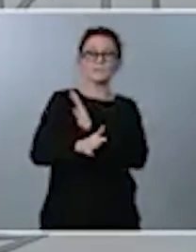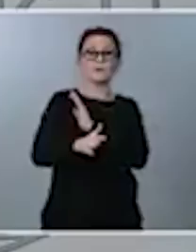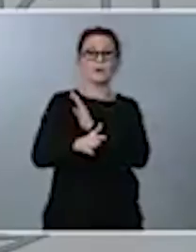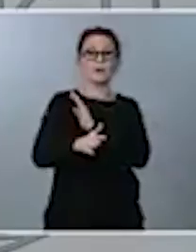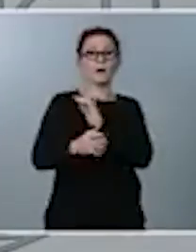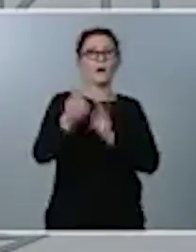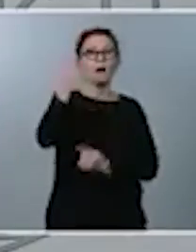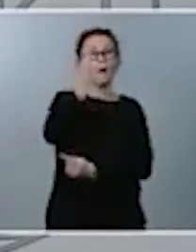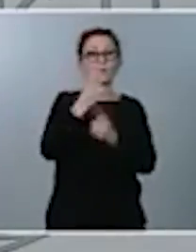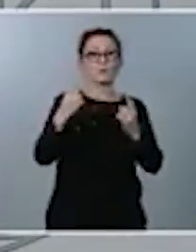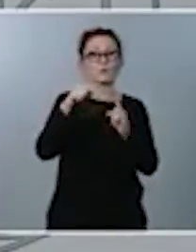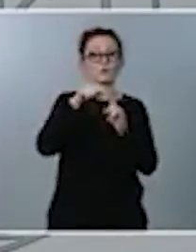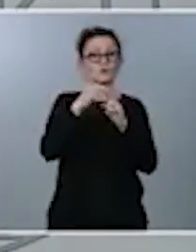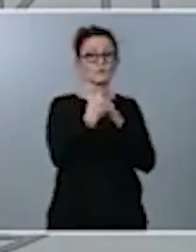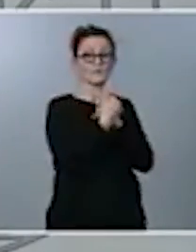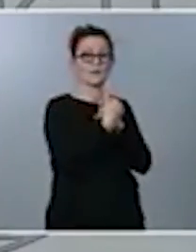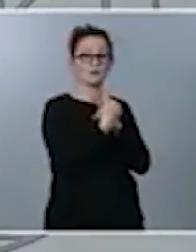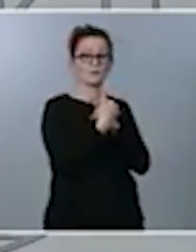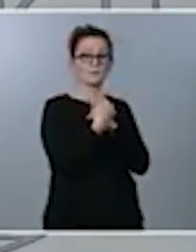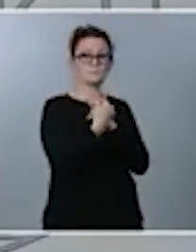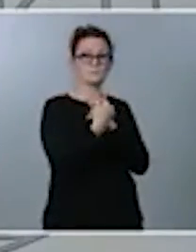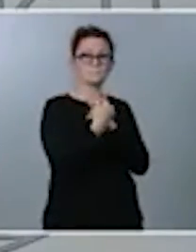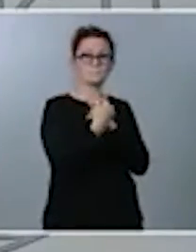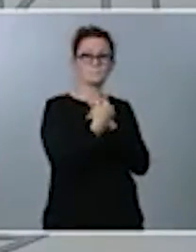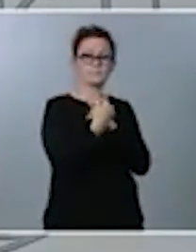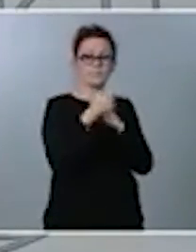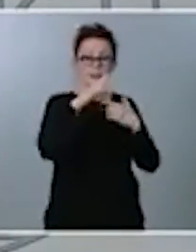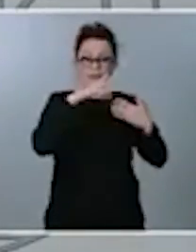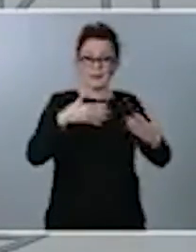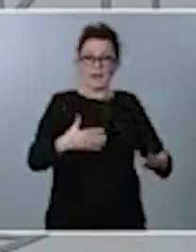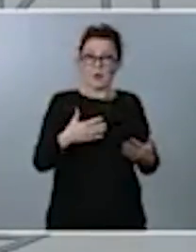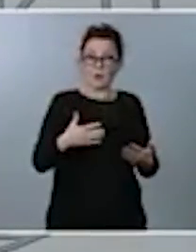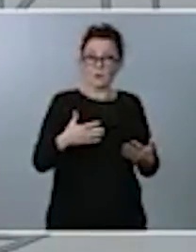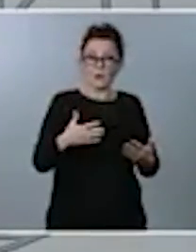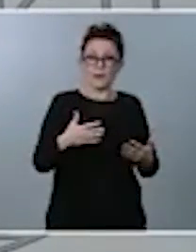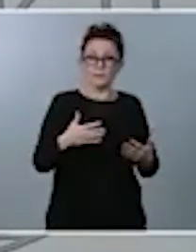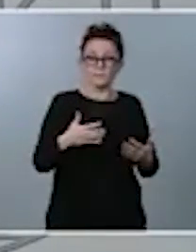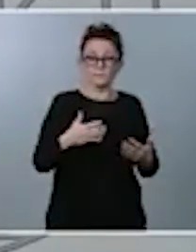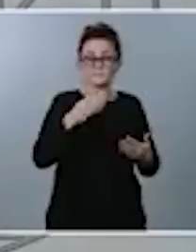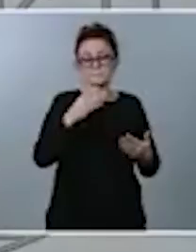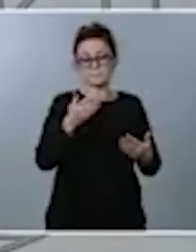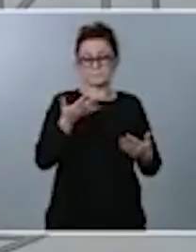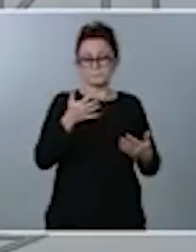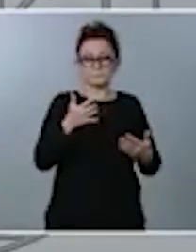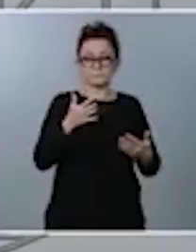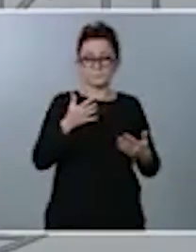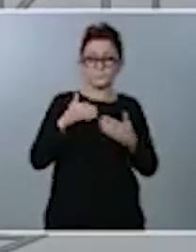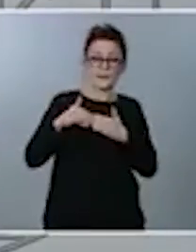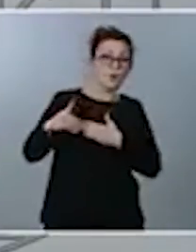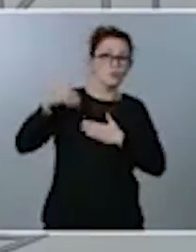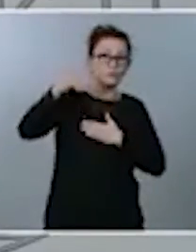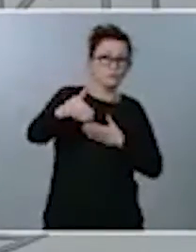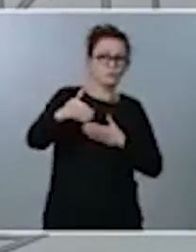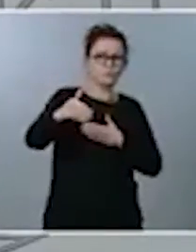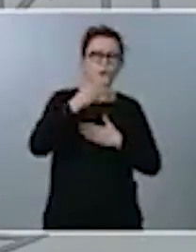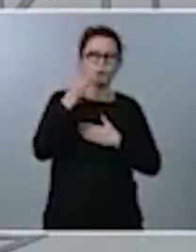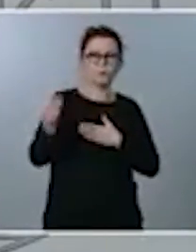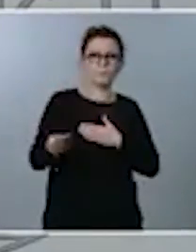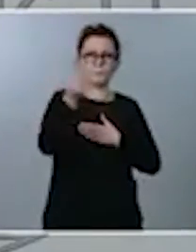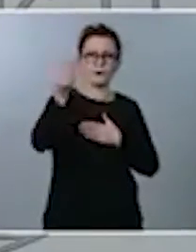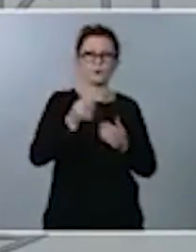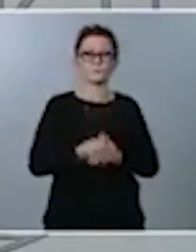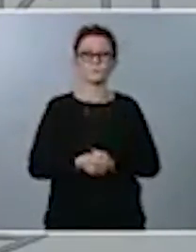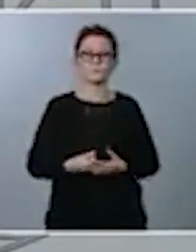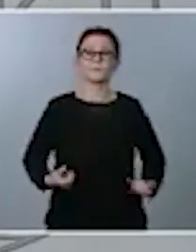indicadores de forma temporal, asegurando que esto nos permite un mejor futuro para las generaciones futuras. El gasto social